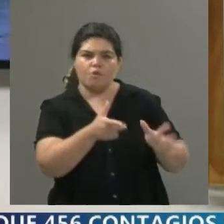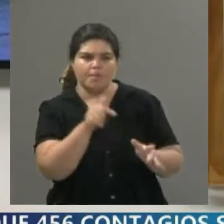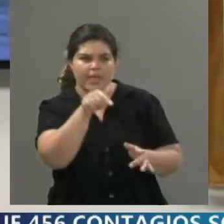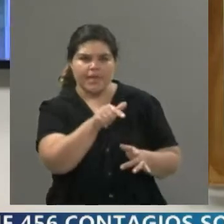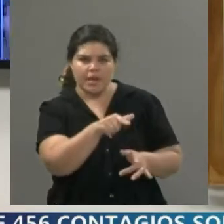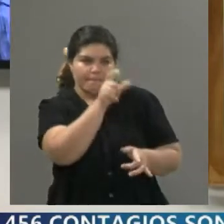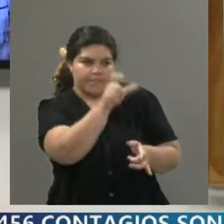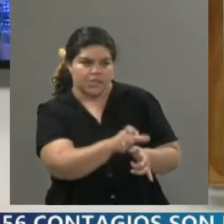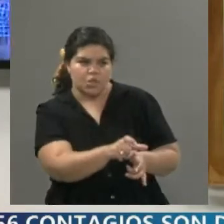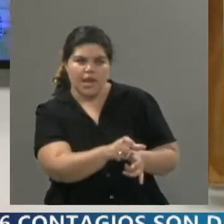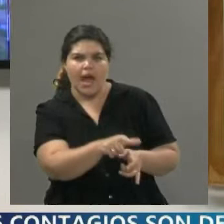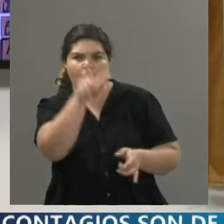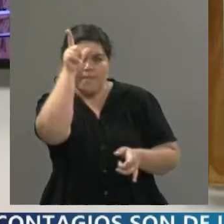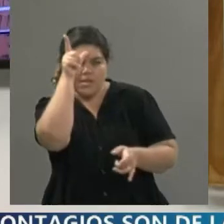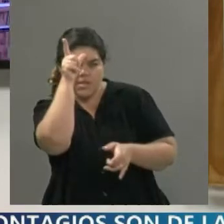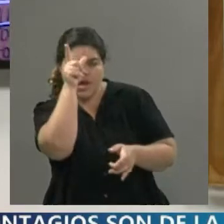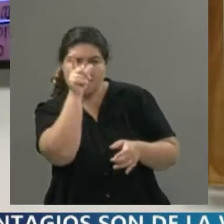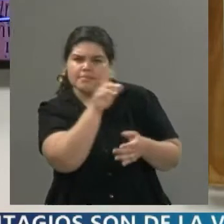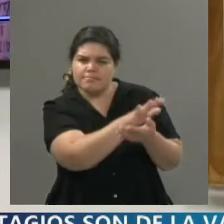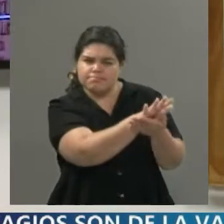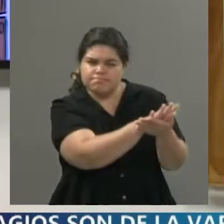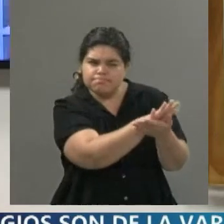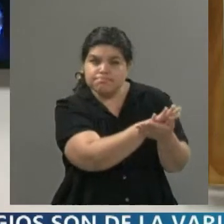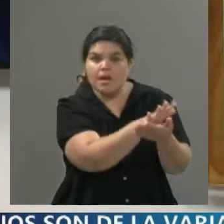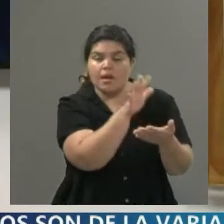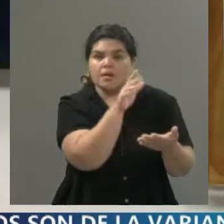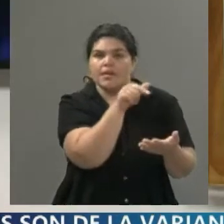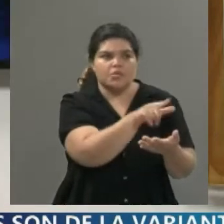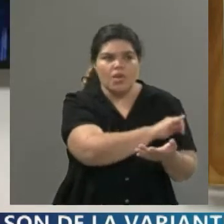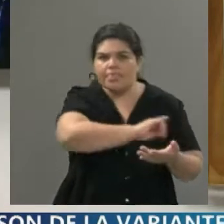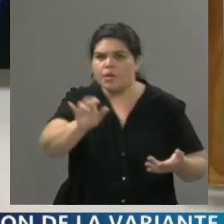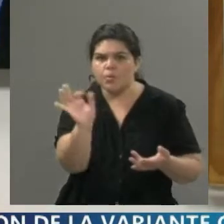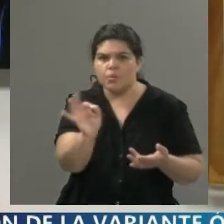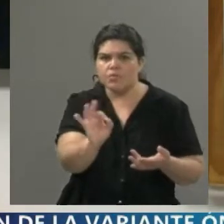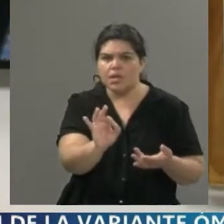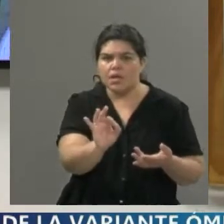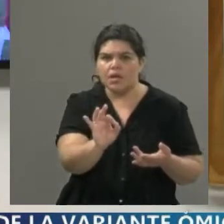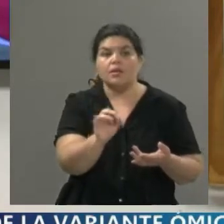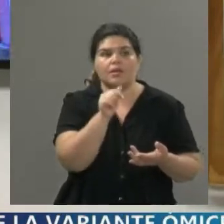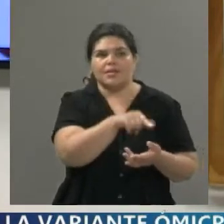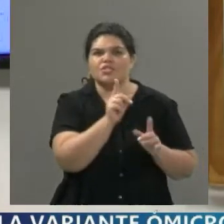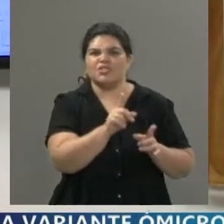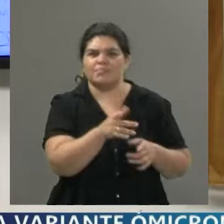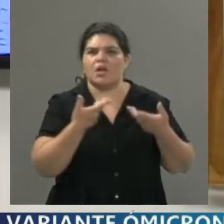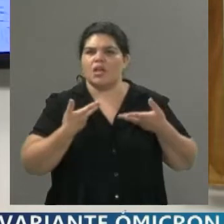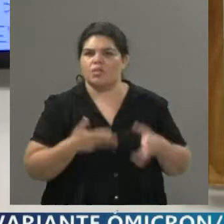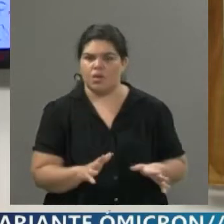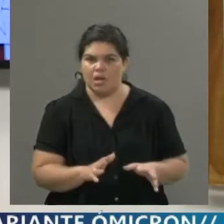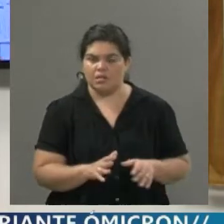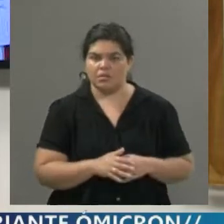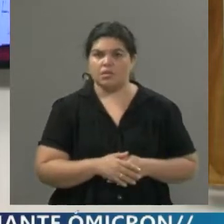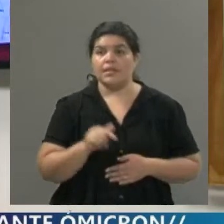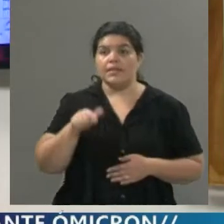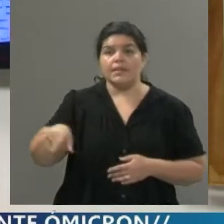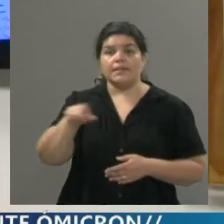los van a denunciar. Y en la presentación de lo que tiene que ver con lo que va a suceder esta tarde, que también van a estar presentando algo que se llama